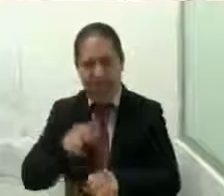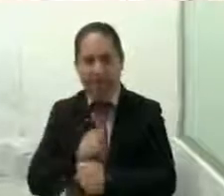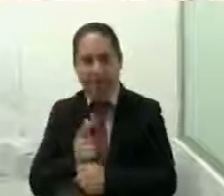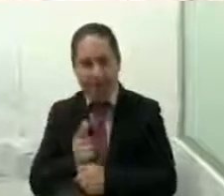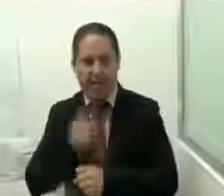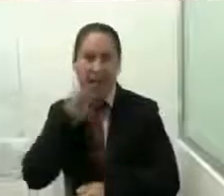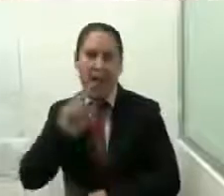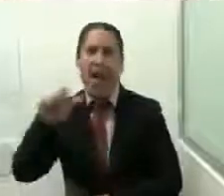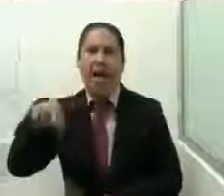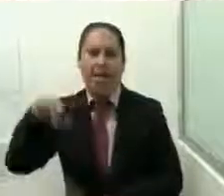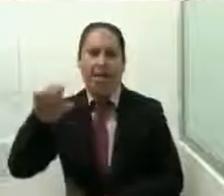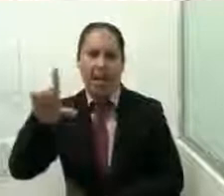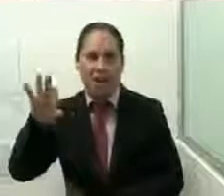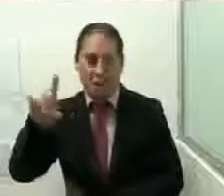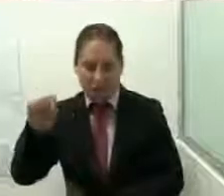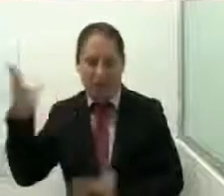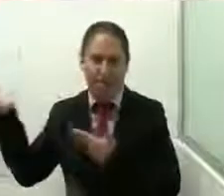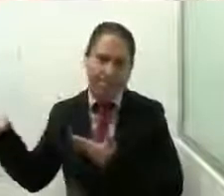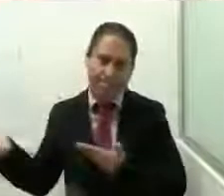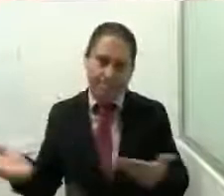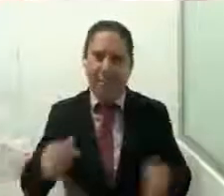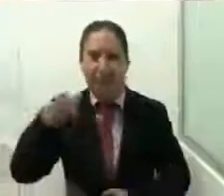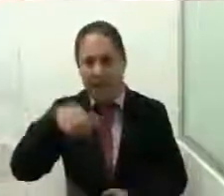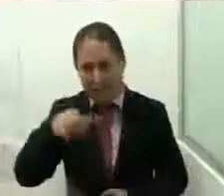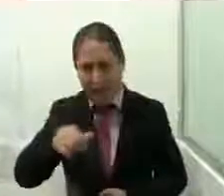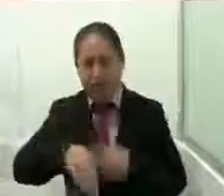bienvenidos sean todos a esta la casa del pueblo